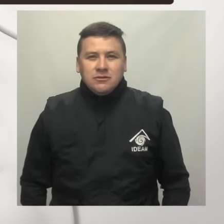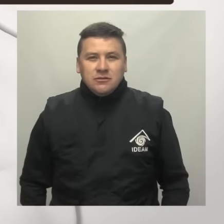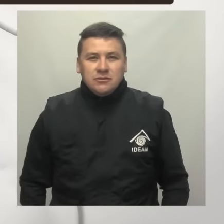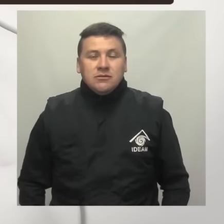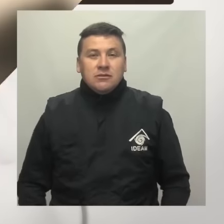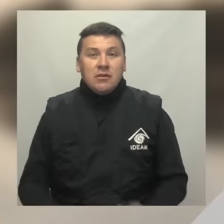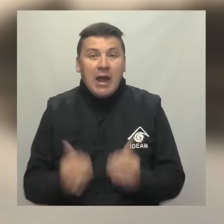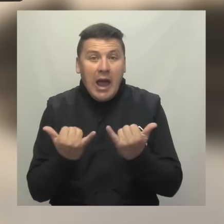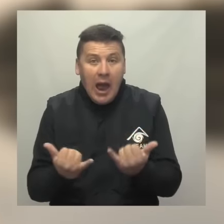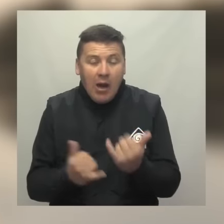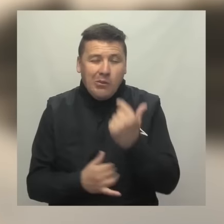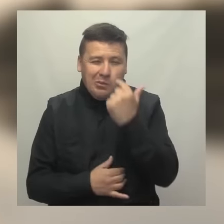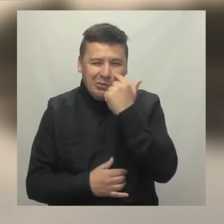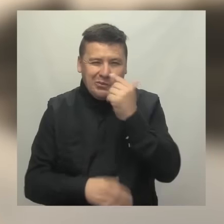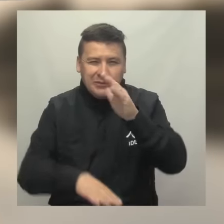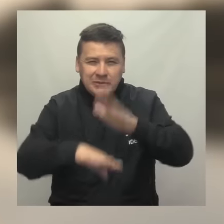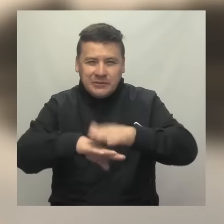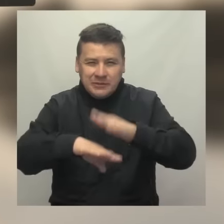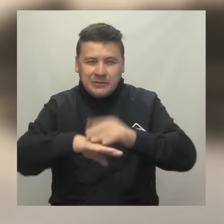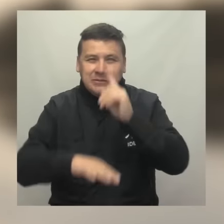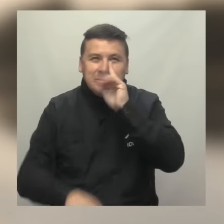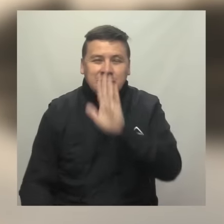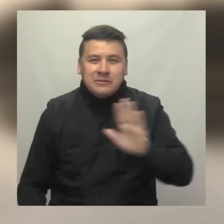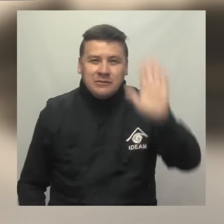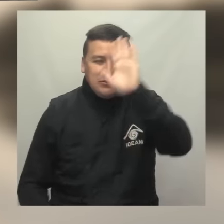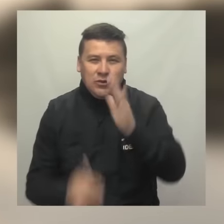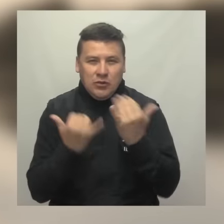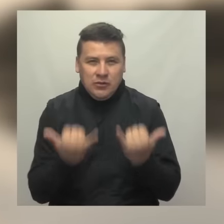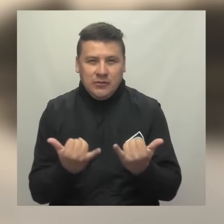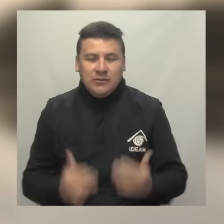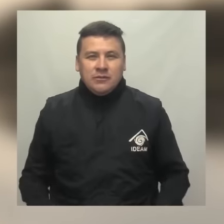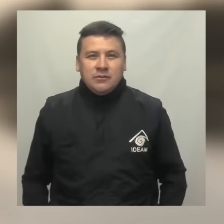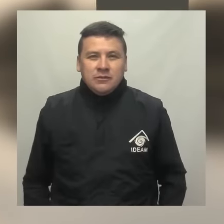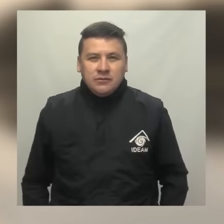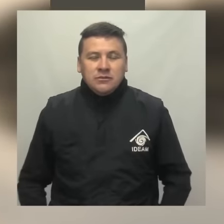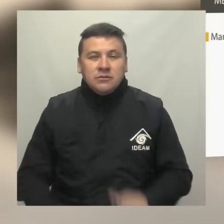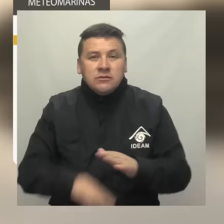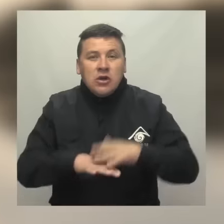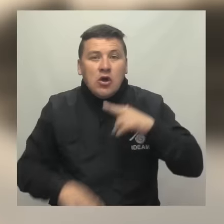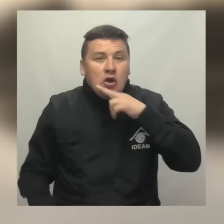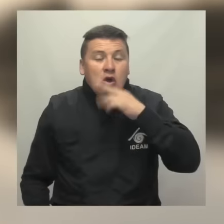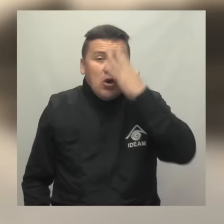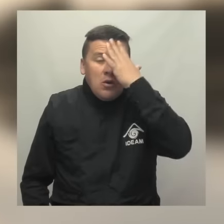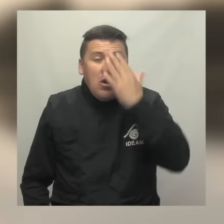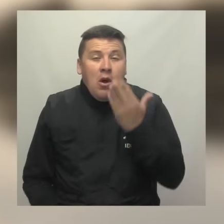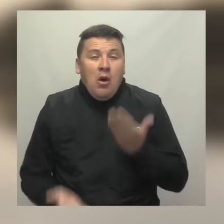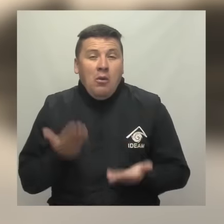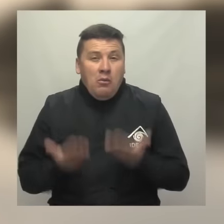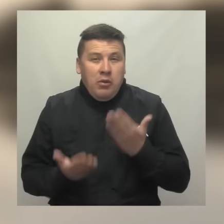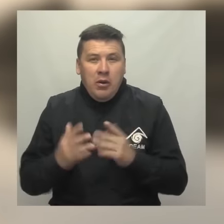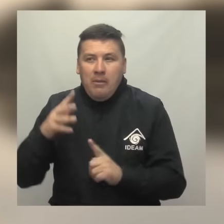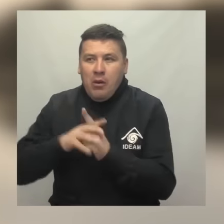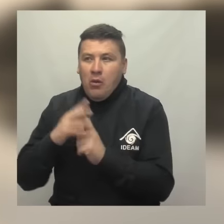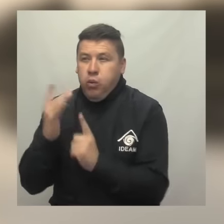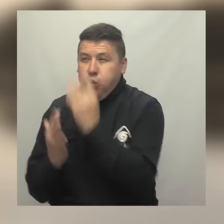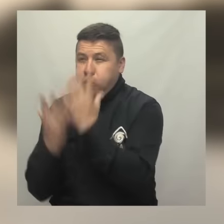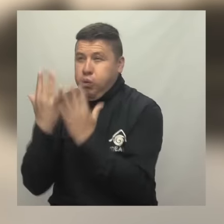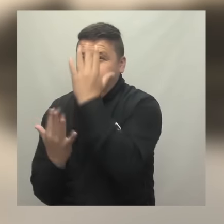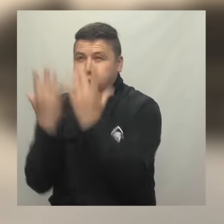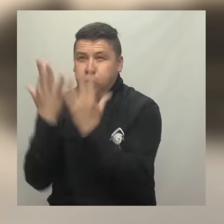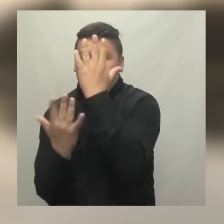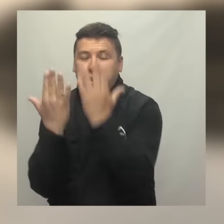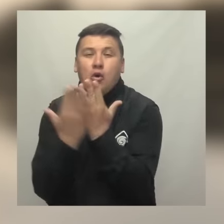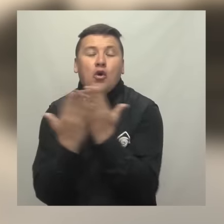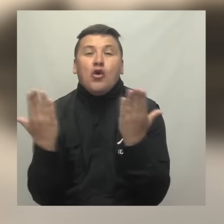Ahora, mucha atención a las principales alertas para hoy a nivel nacional. Alerta roja por alta posibilidad de incendios forestales